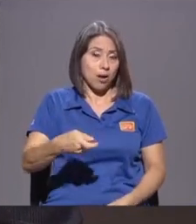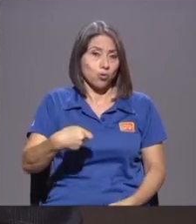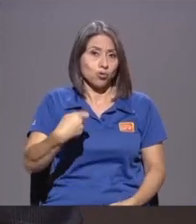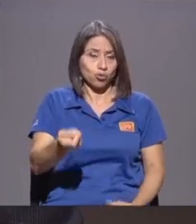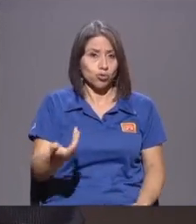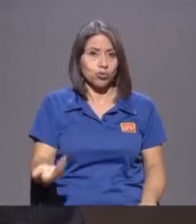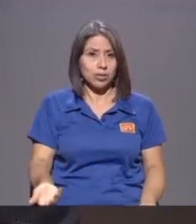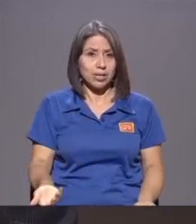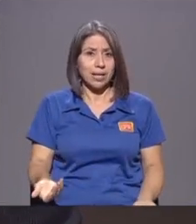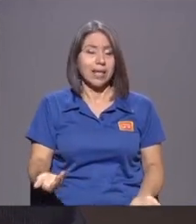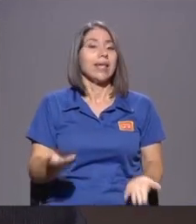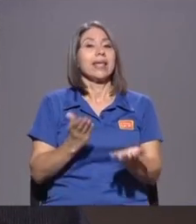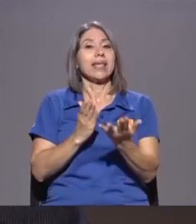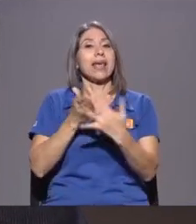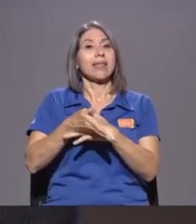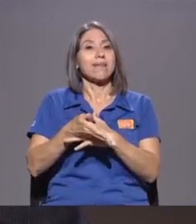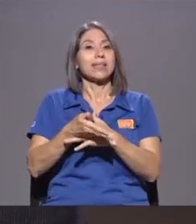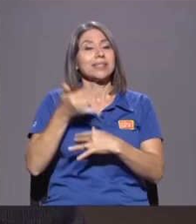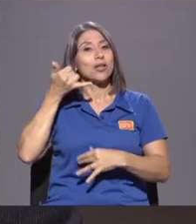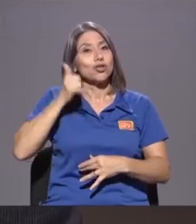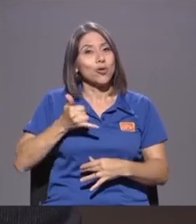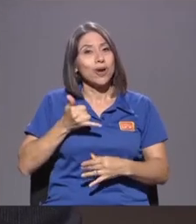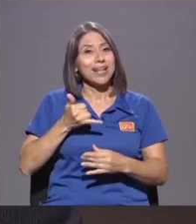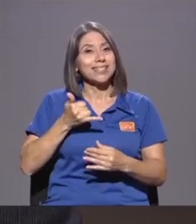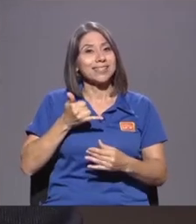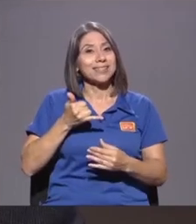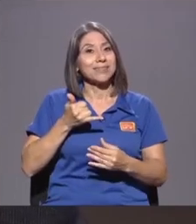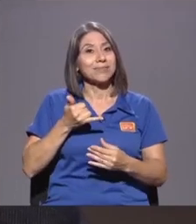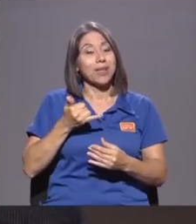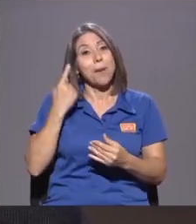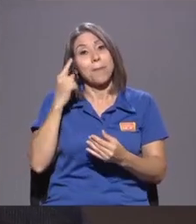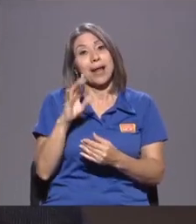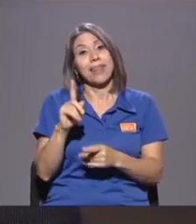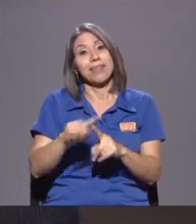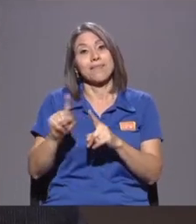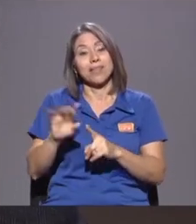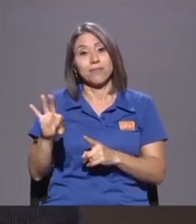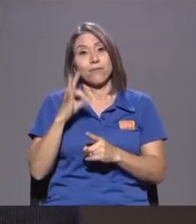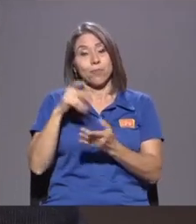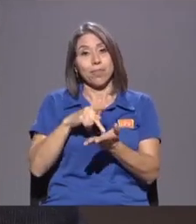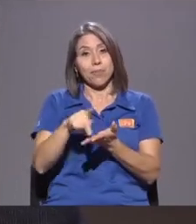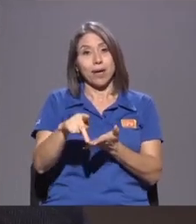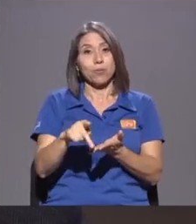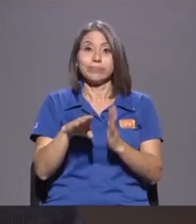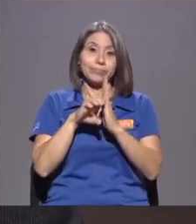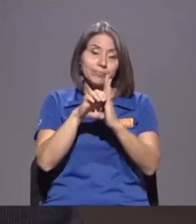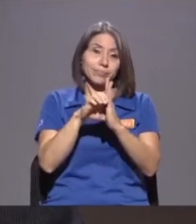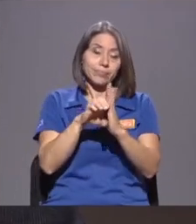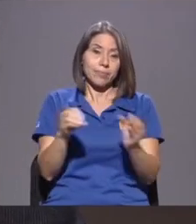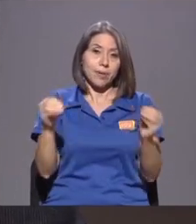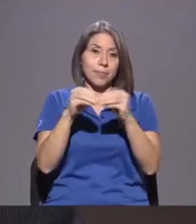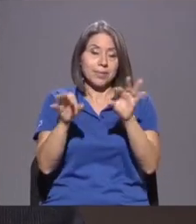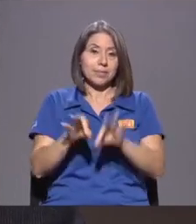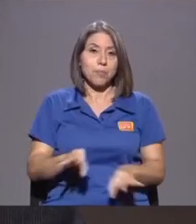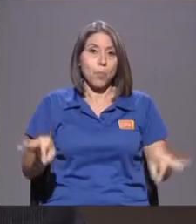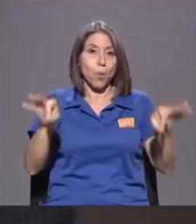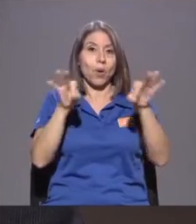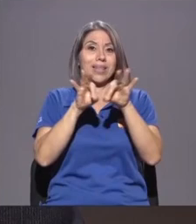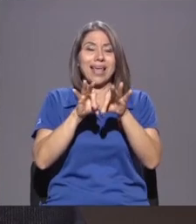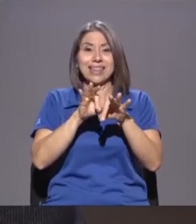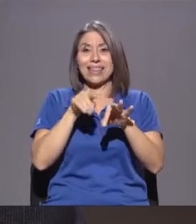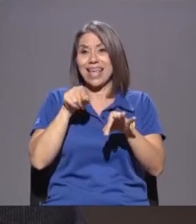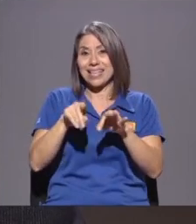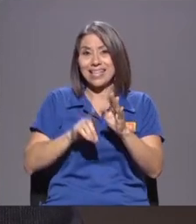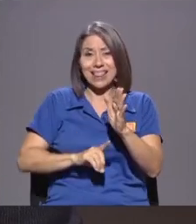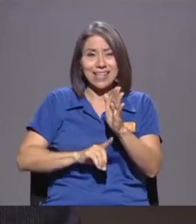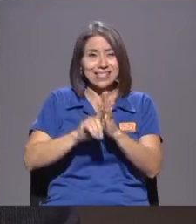Y a Través De Los Celulares En el Caso De Medios De Pago Este Y aquí El Ejemplo Más Importante Es Todo El Desarrollo